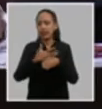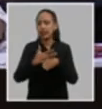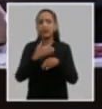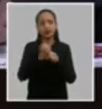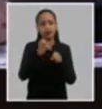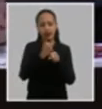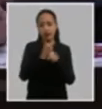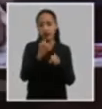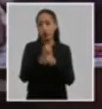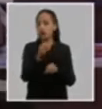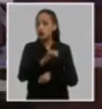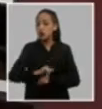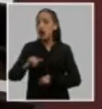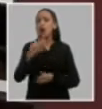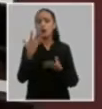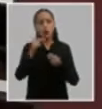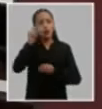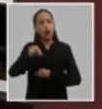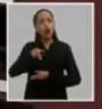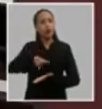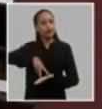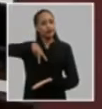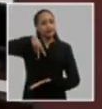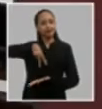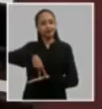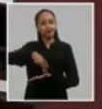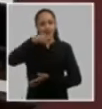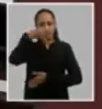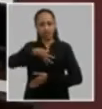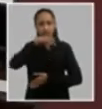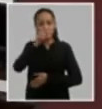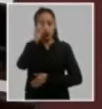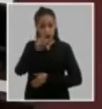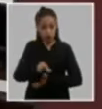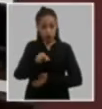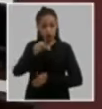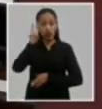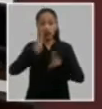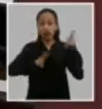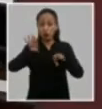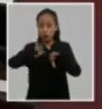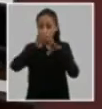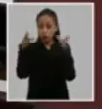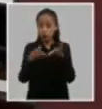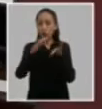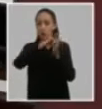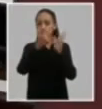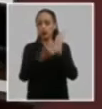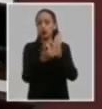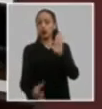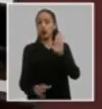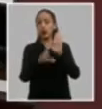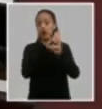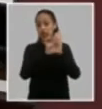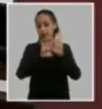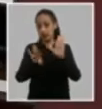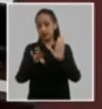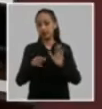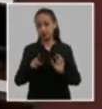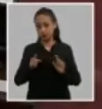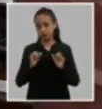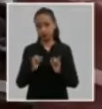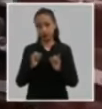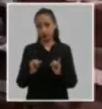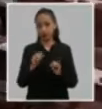porque hubo bastante intervención los que estén de acuerdo entonces con el proyecto de resolución ya para hacerlo